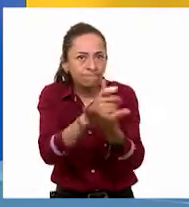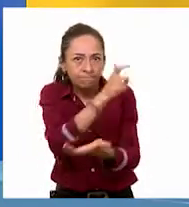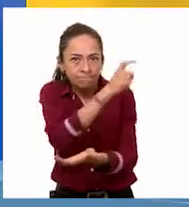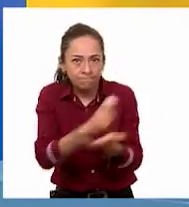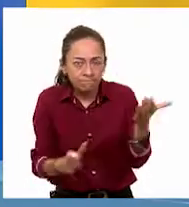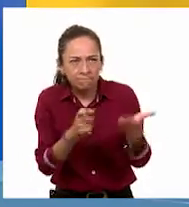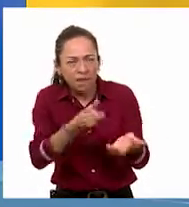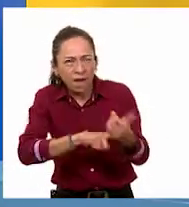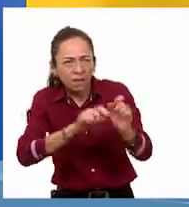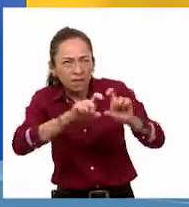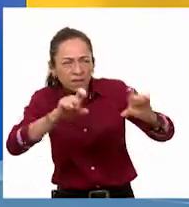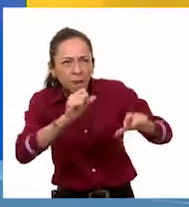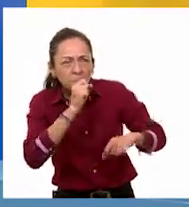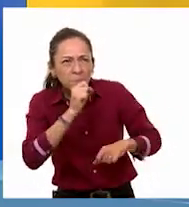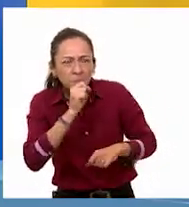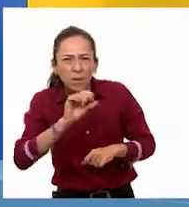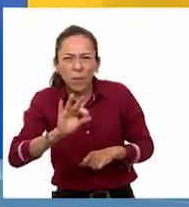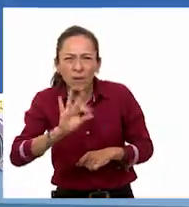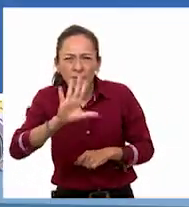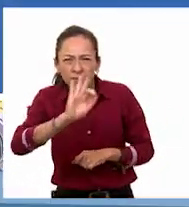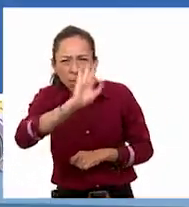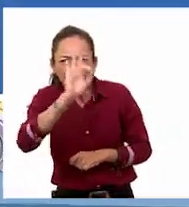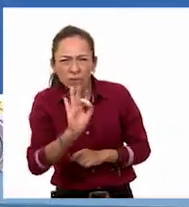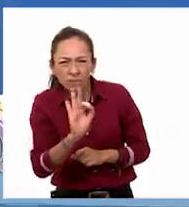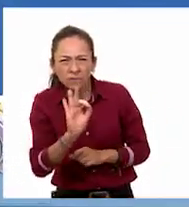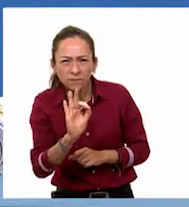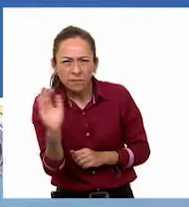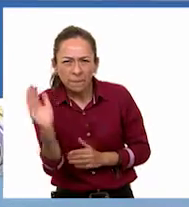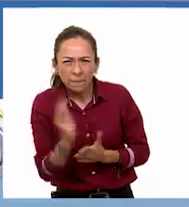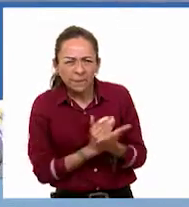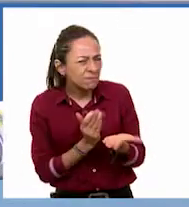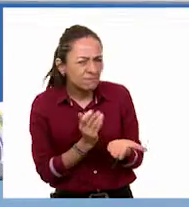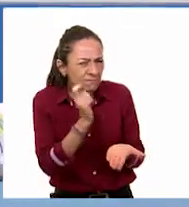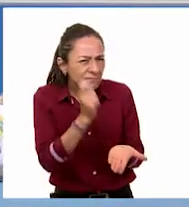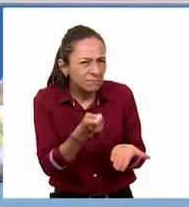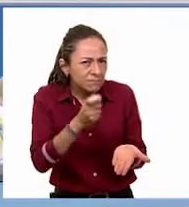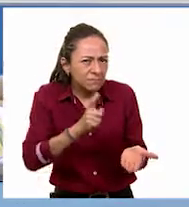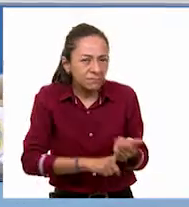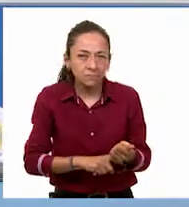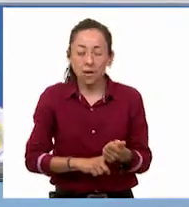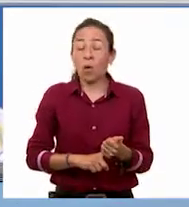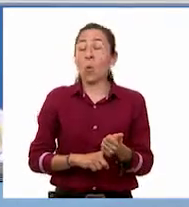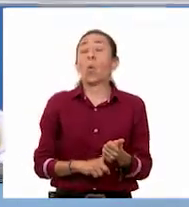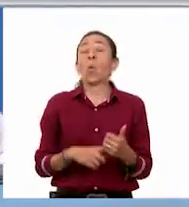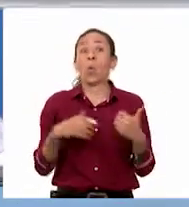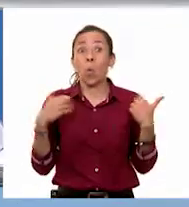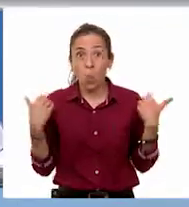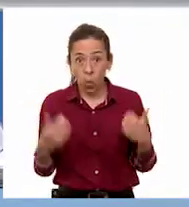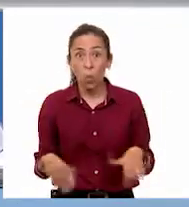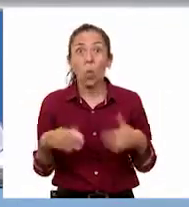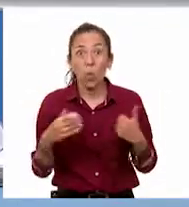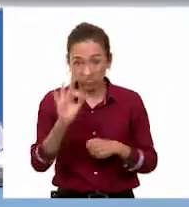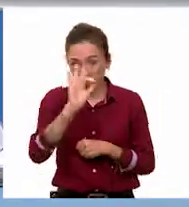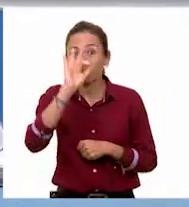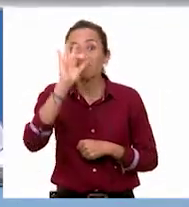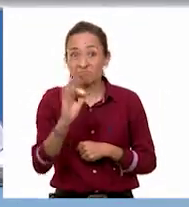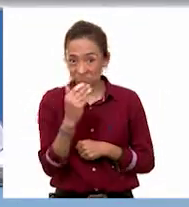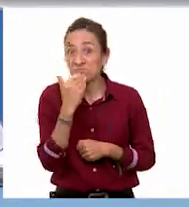45% de descuento? ¡Guau! Pues esa es una super ofertísima.